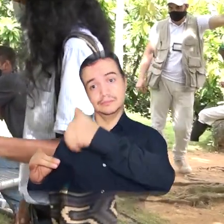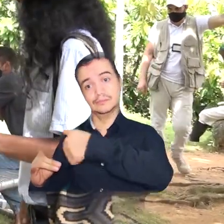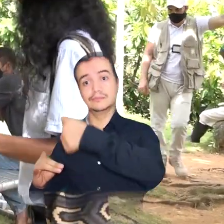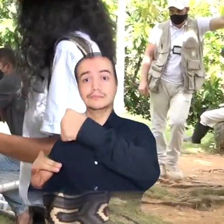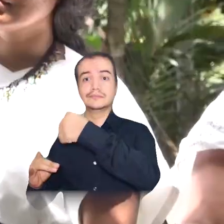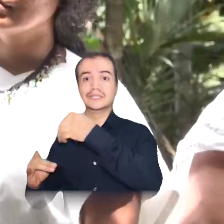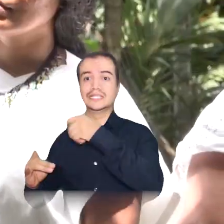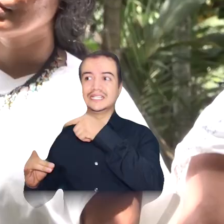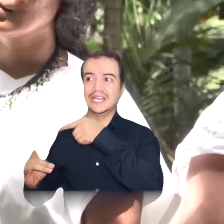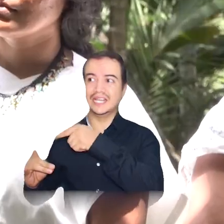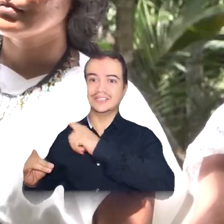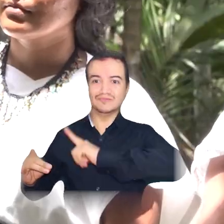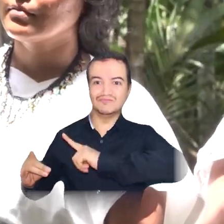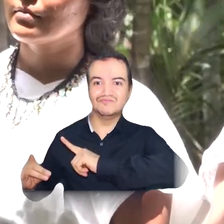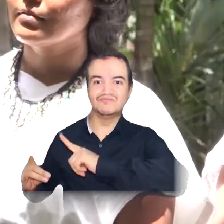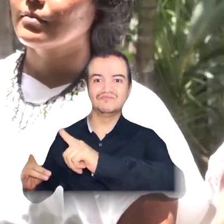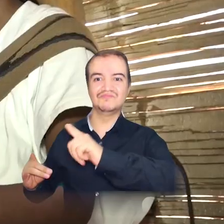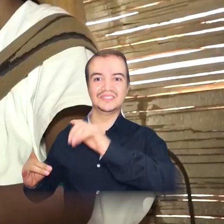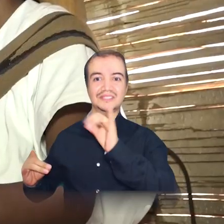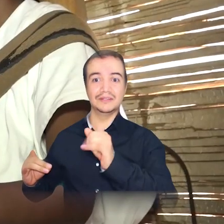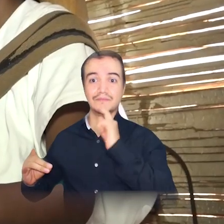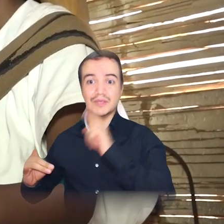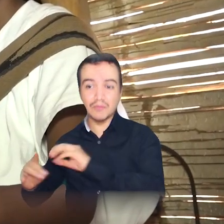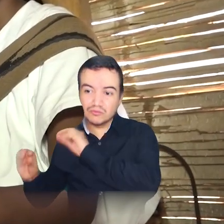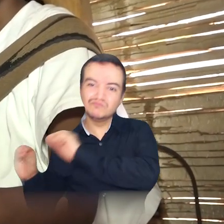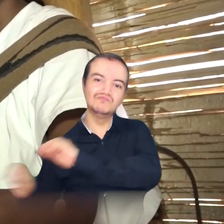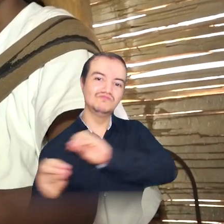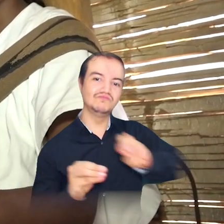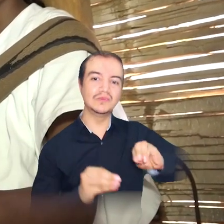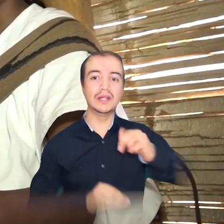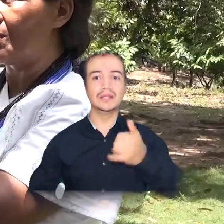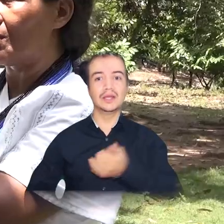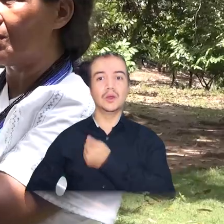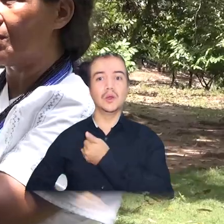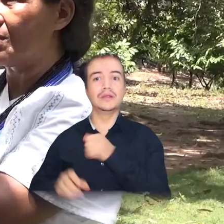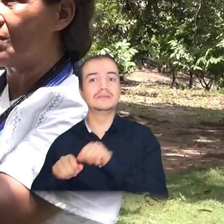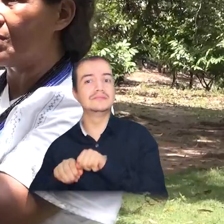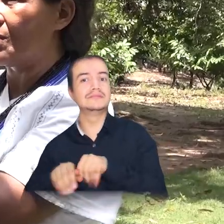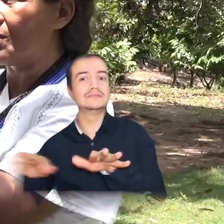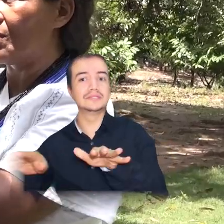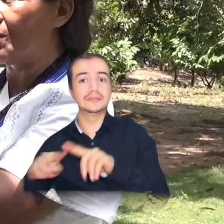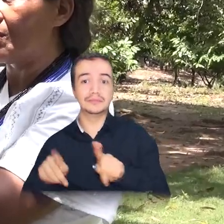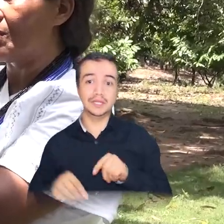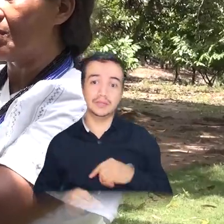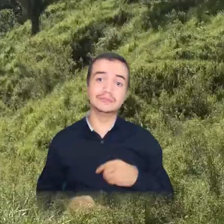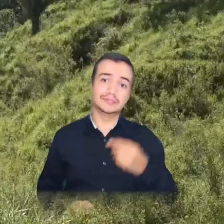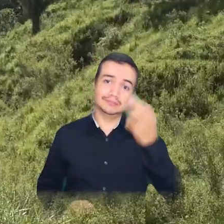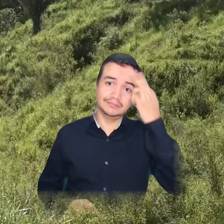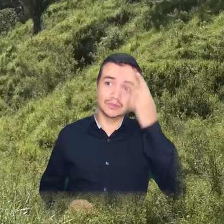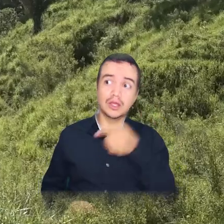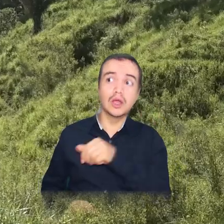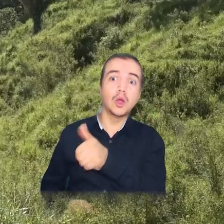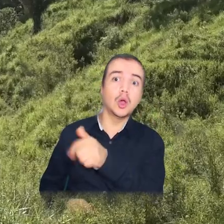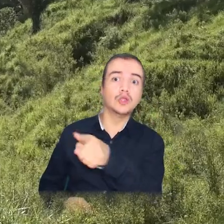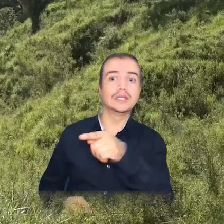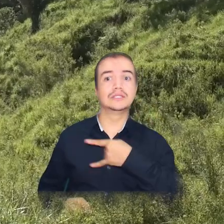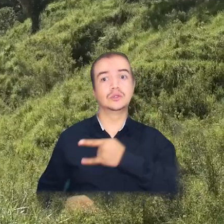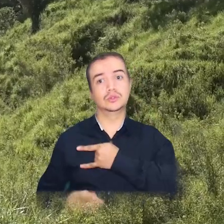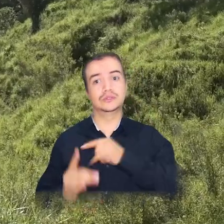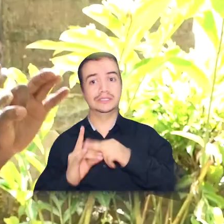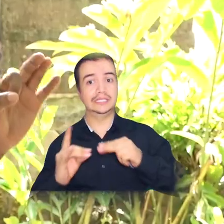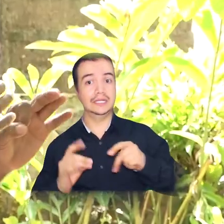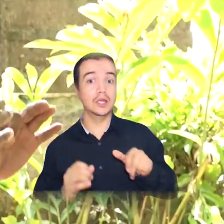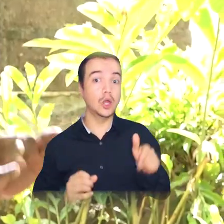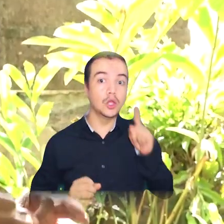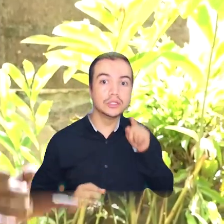digamos, el currículo de formación de los jóvenes, sino que aquí al lado había otra universidad ancestral, que era la Sierra